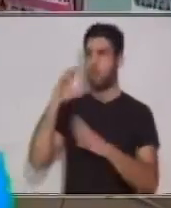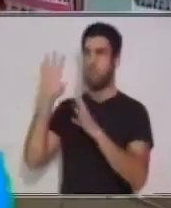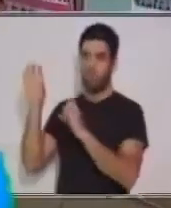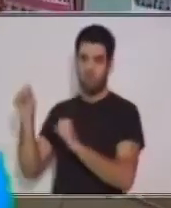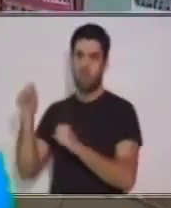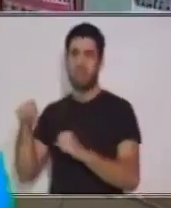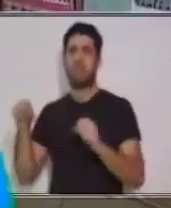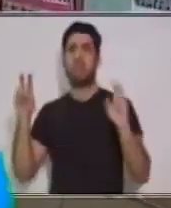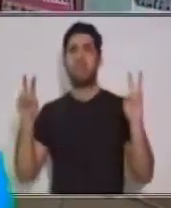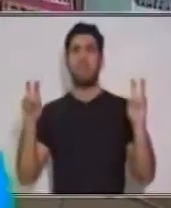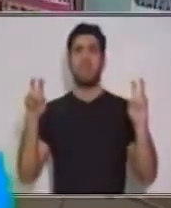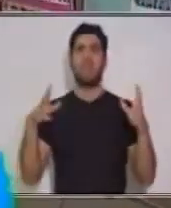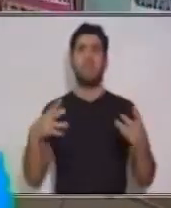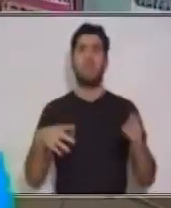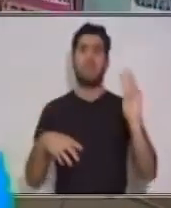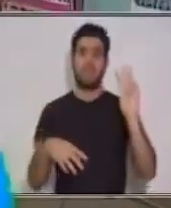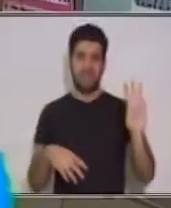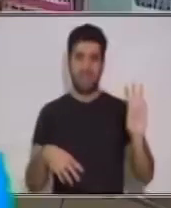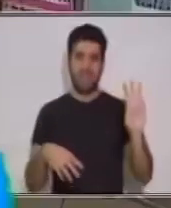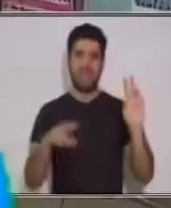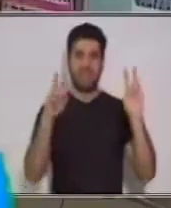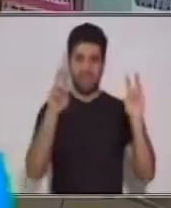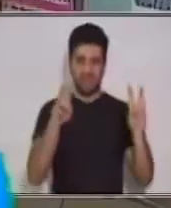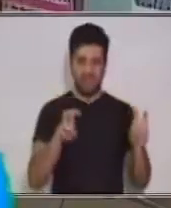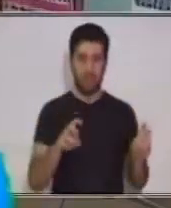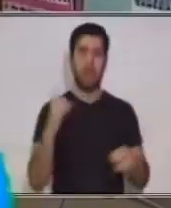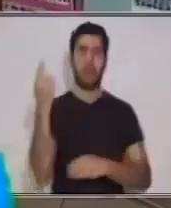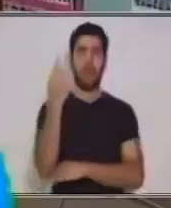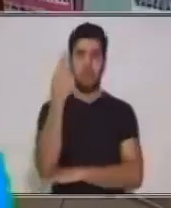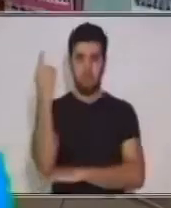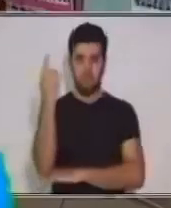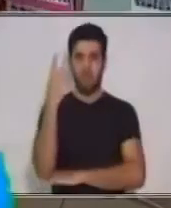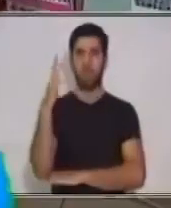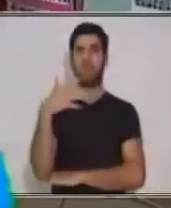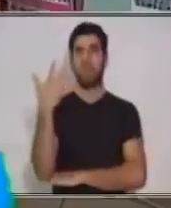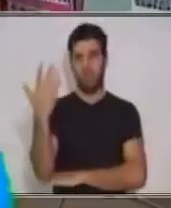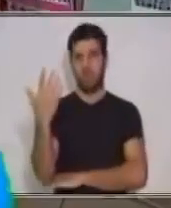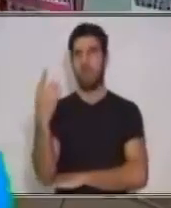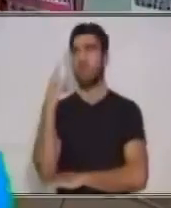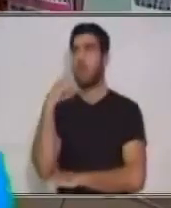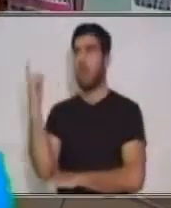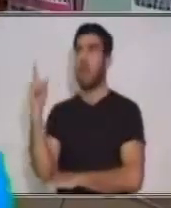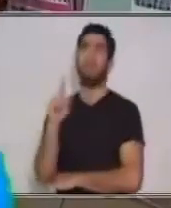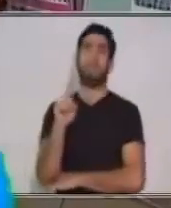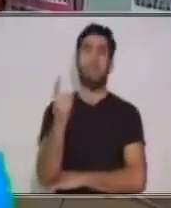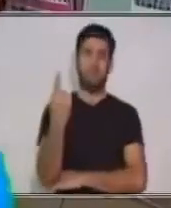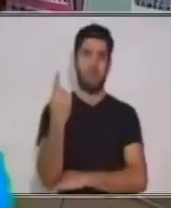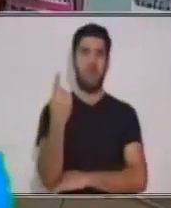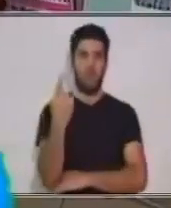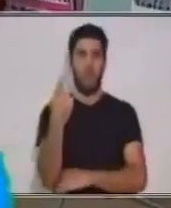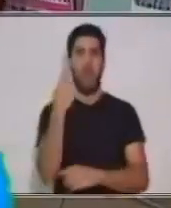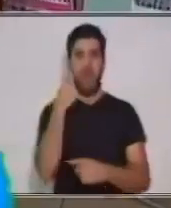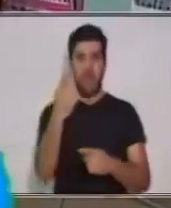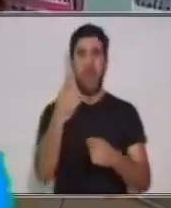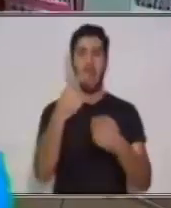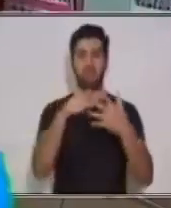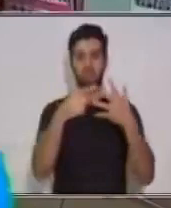nos hablaban de tres temas importantes. Nos hablaban, primero, de los medios que nos transmiten información.